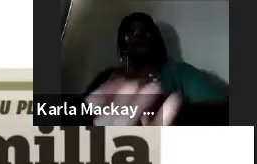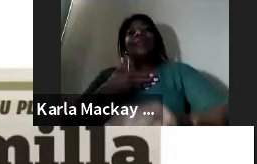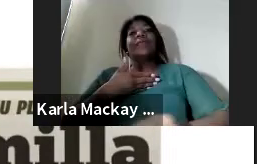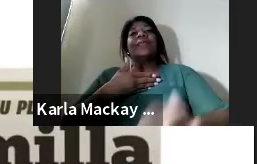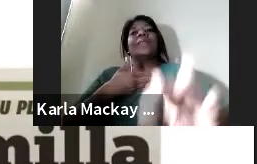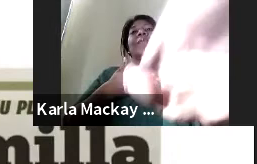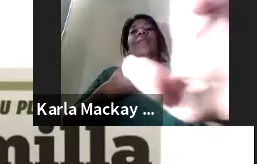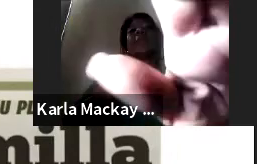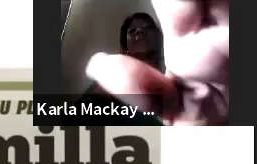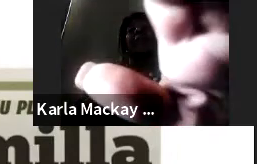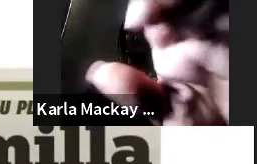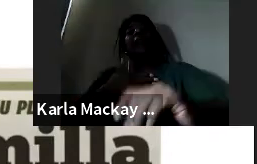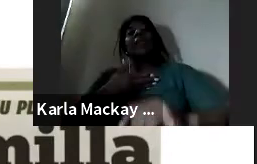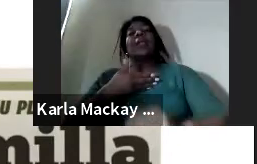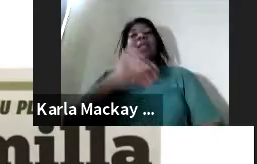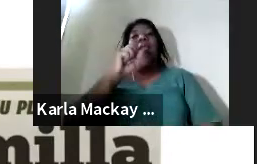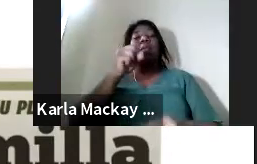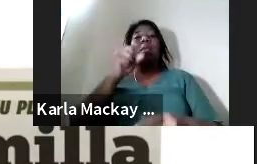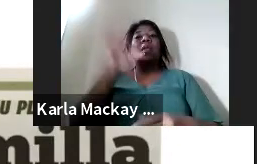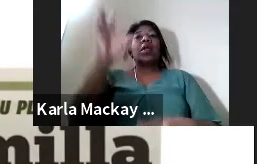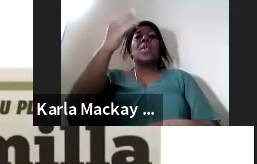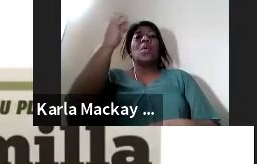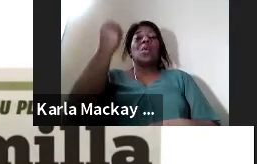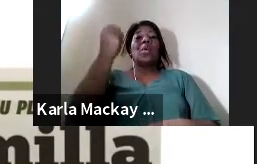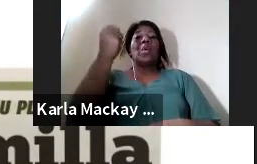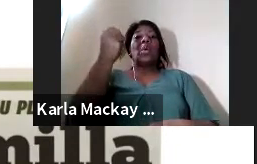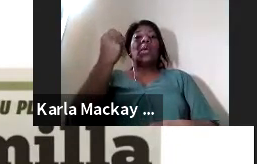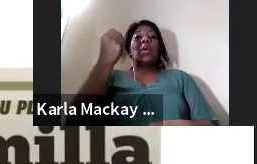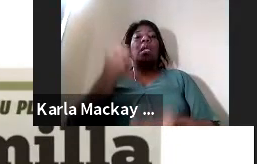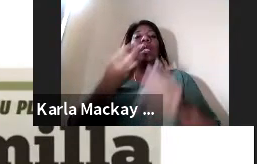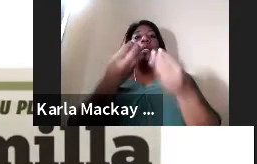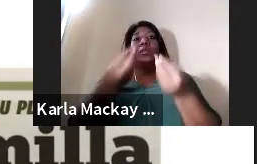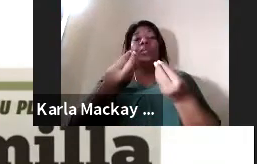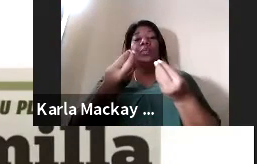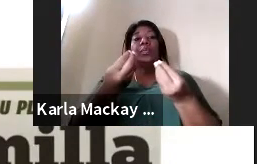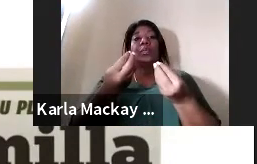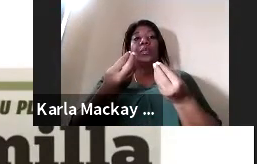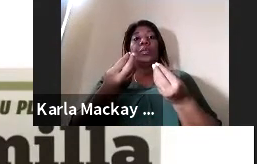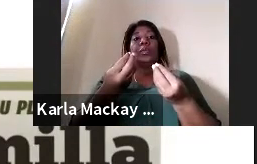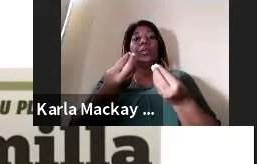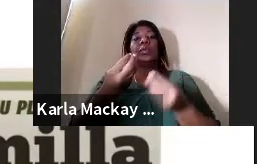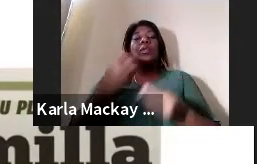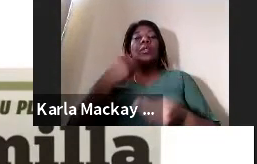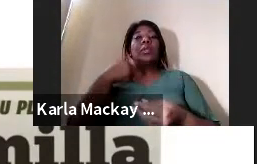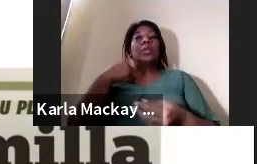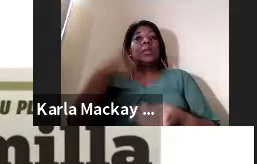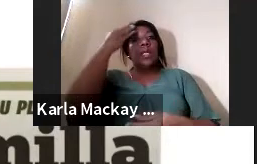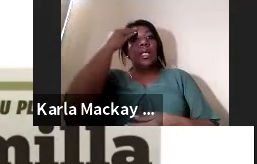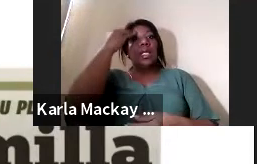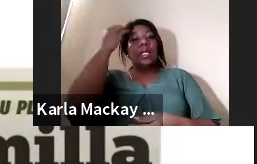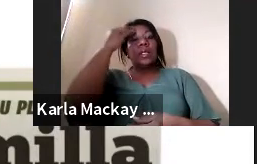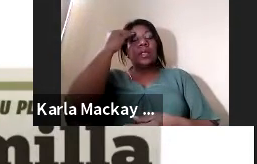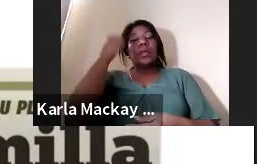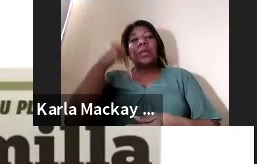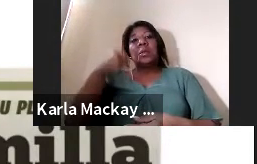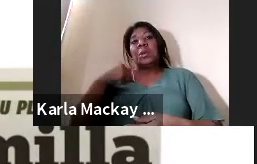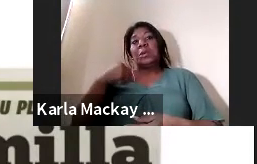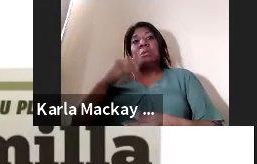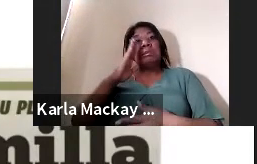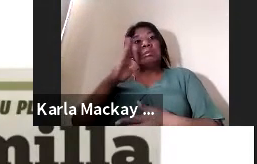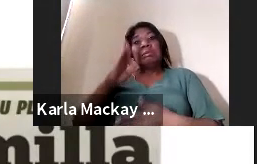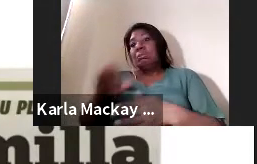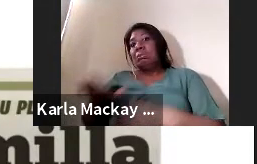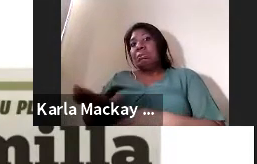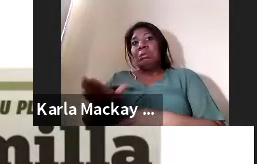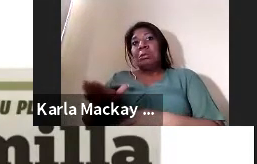logrado esto que nosotros y yo nunca en lo particular tuve esa experiencia porque no me lo enseñaron sí pero yo